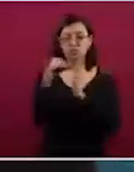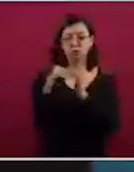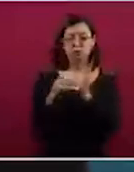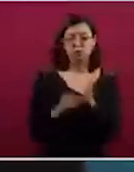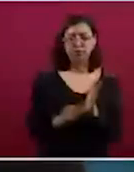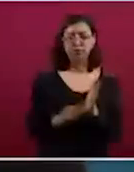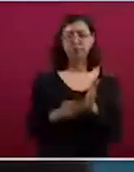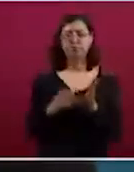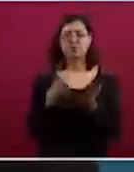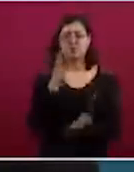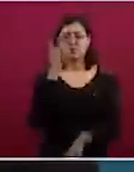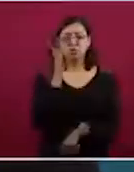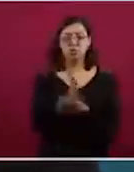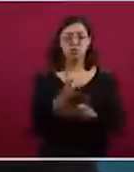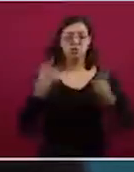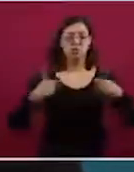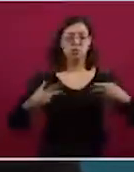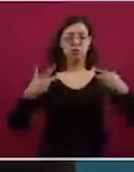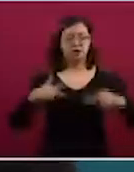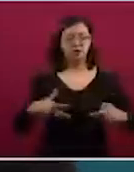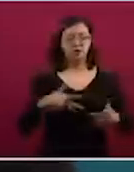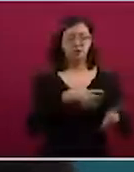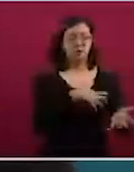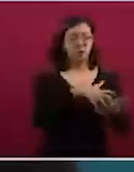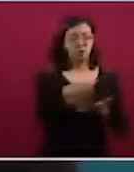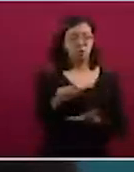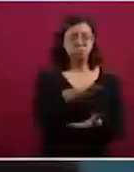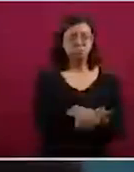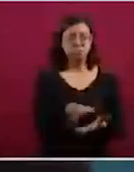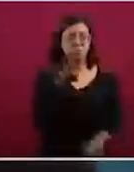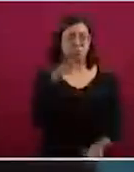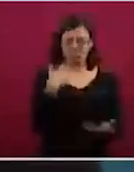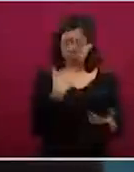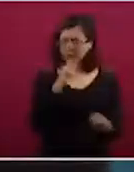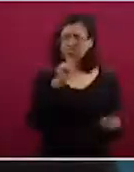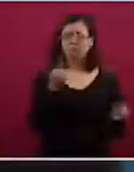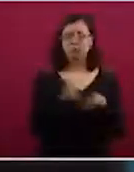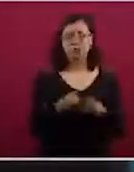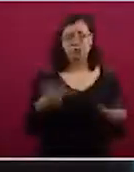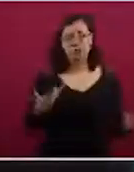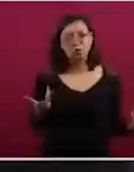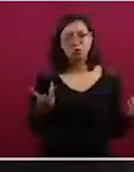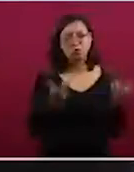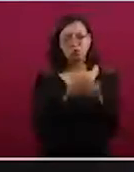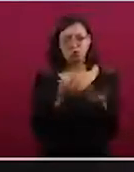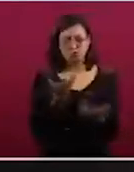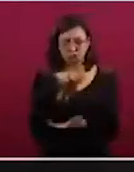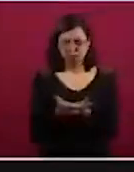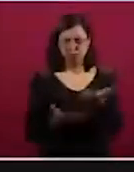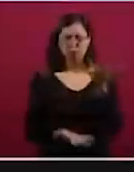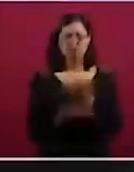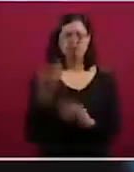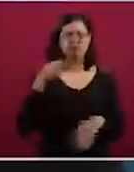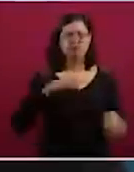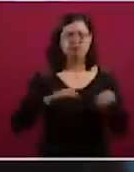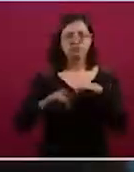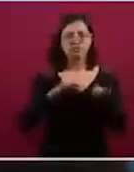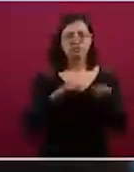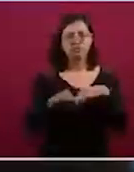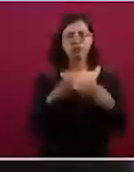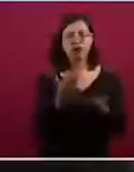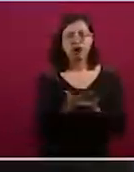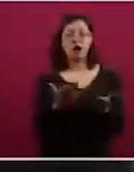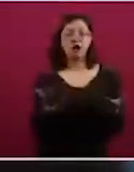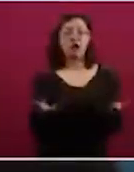sólo mira a las personas, sino que construye con ellas. En esta ocasión lo ha hecho con todas las